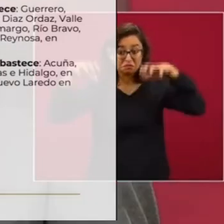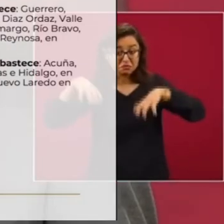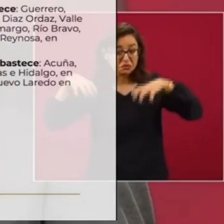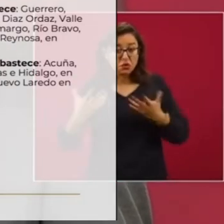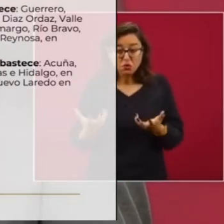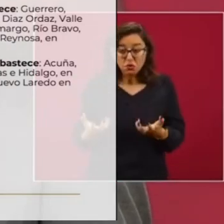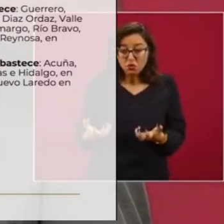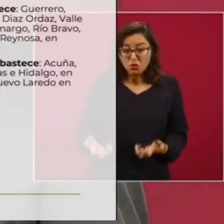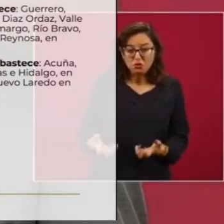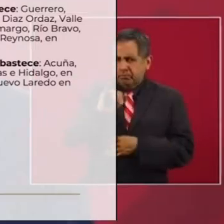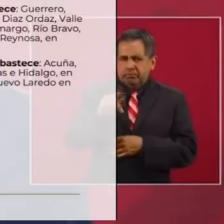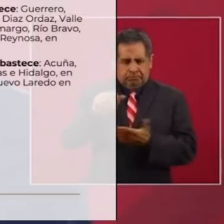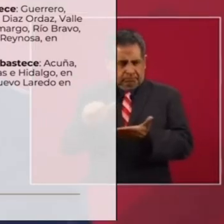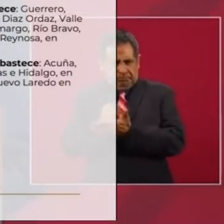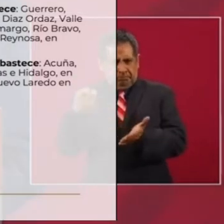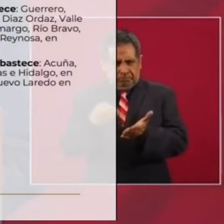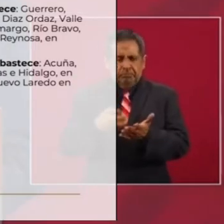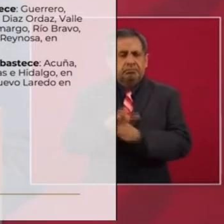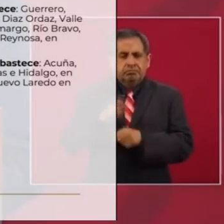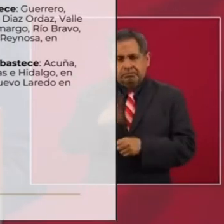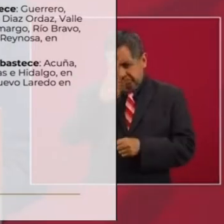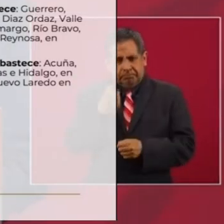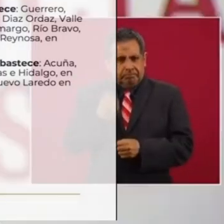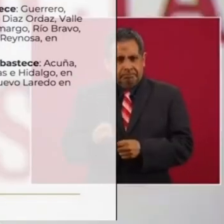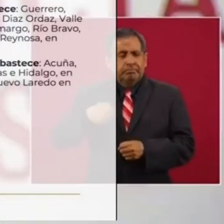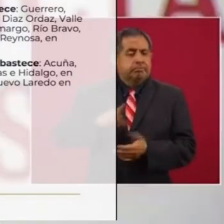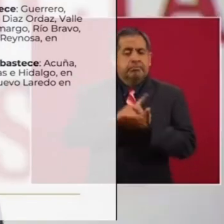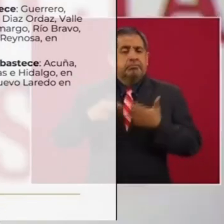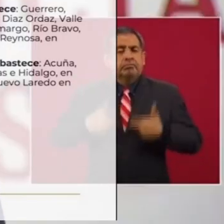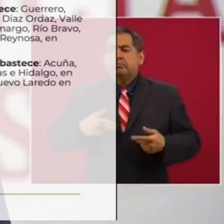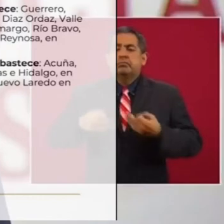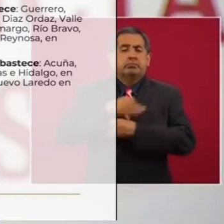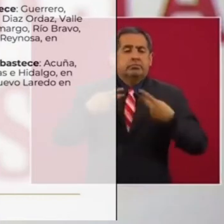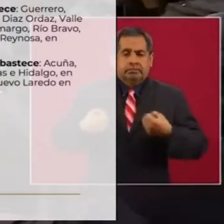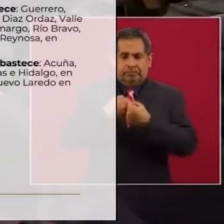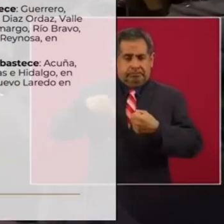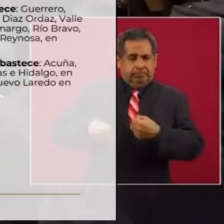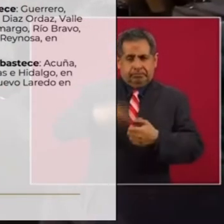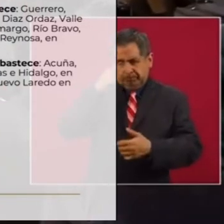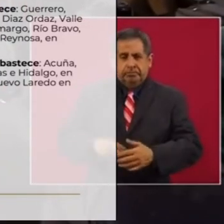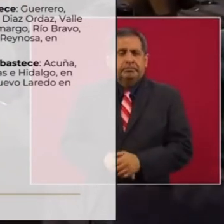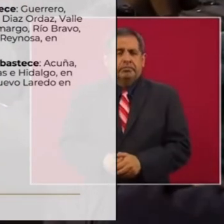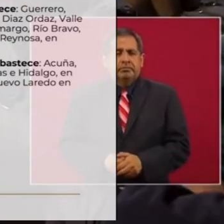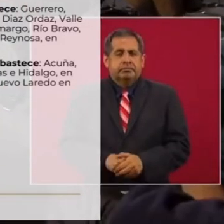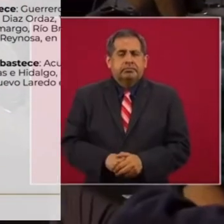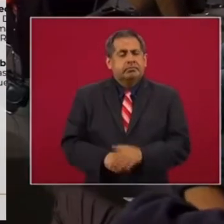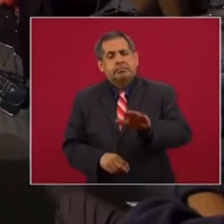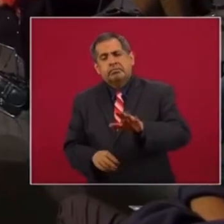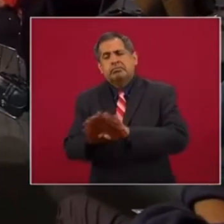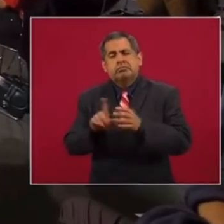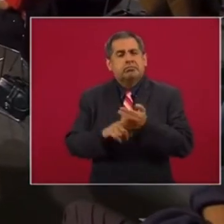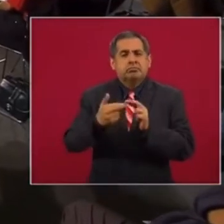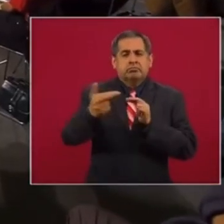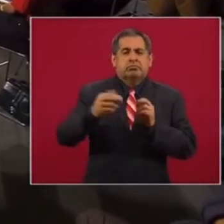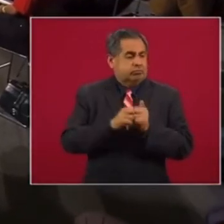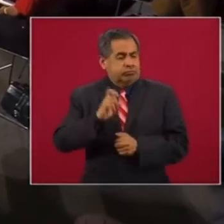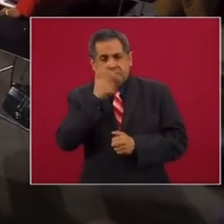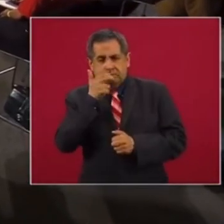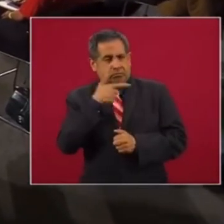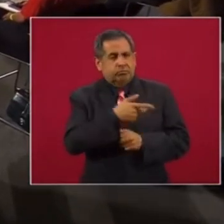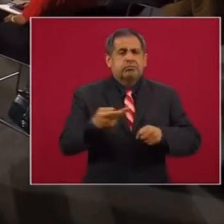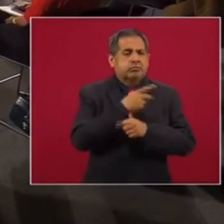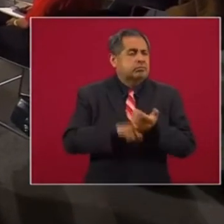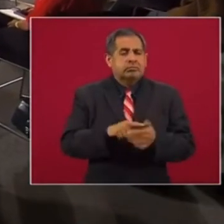también nos van a auxiliar. Y se respeta de esta forma el derecho humano al agua de todas las personas en el otro país. Presidente, ¿cómo queda la relación con el Gobierno de Chihuahua?